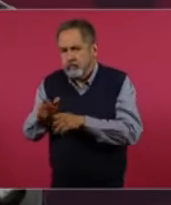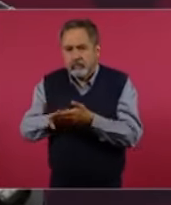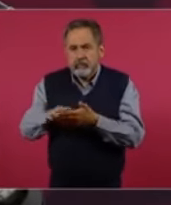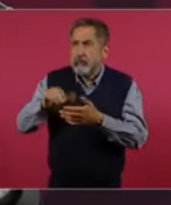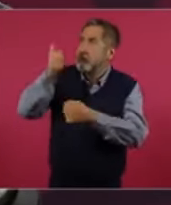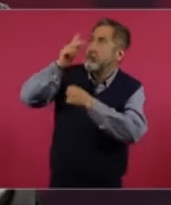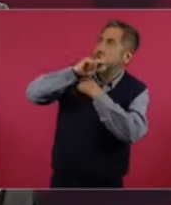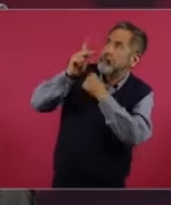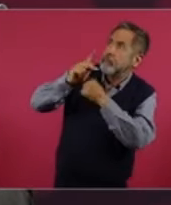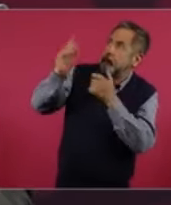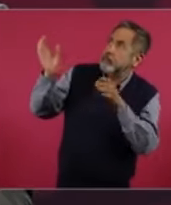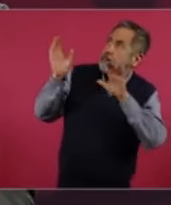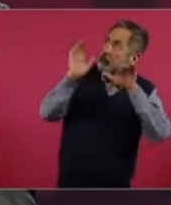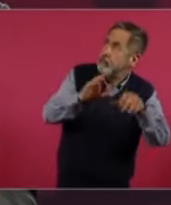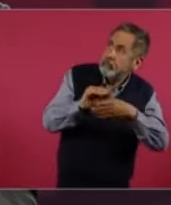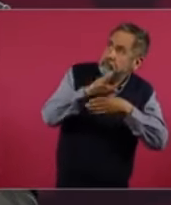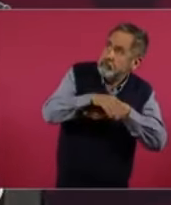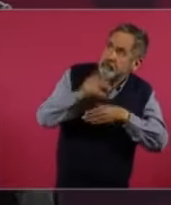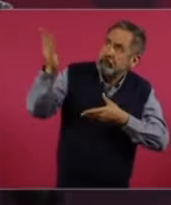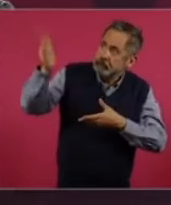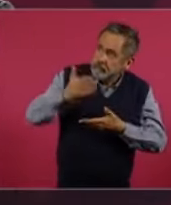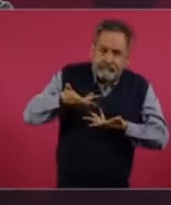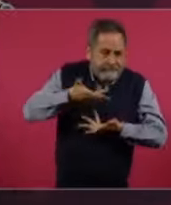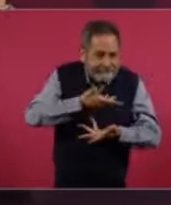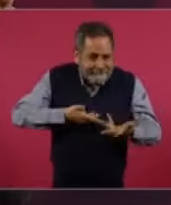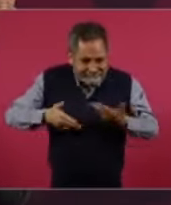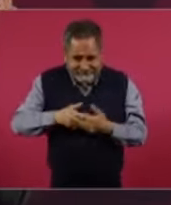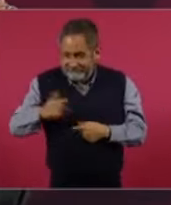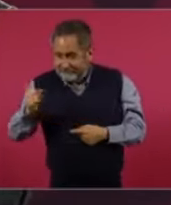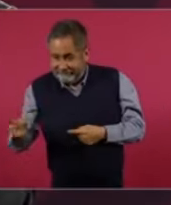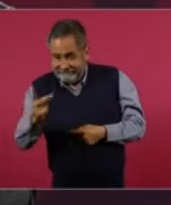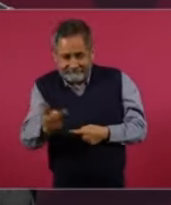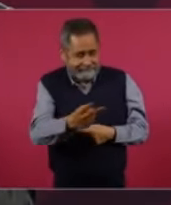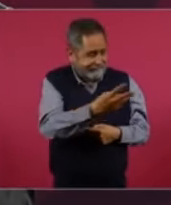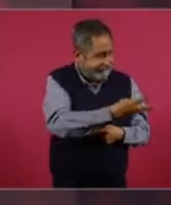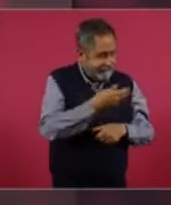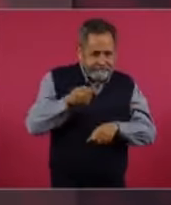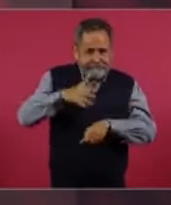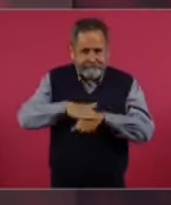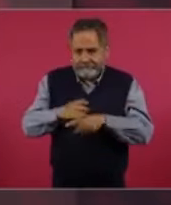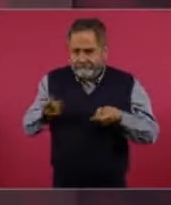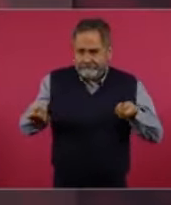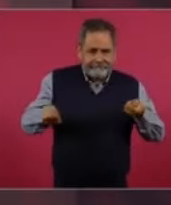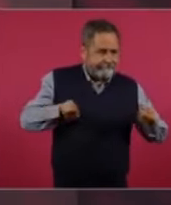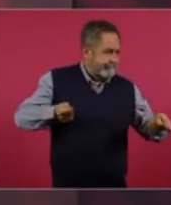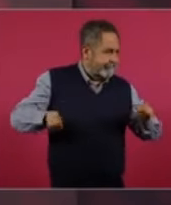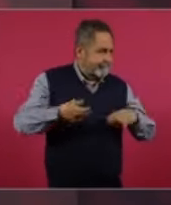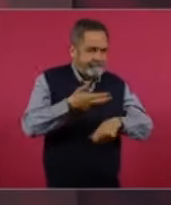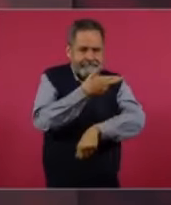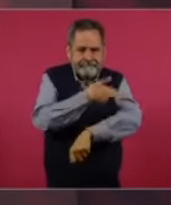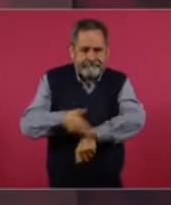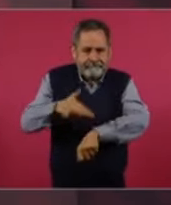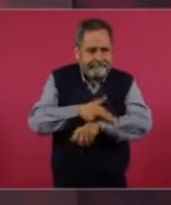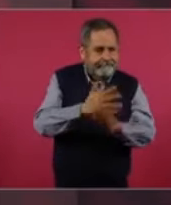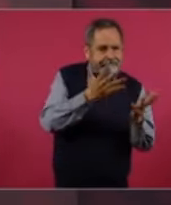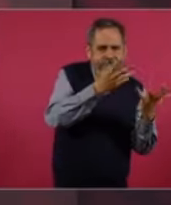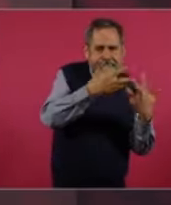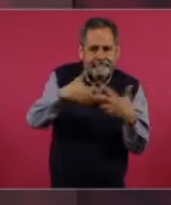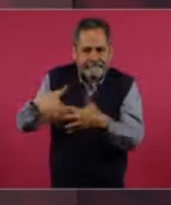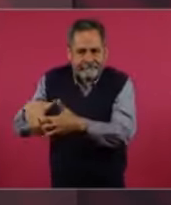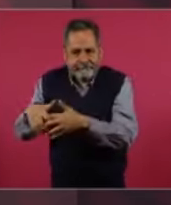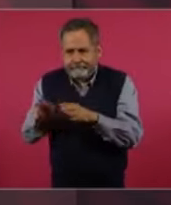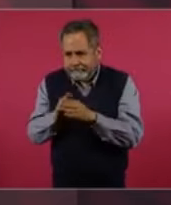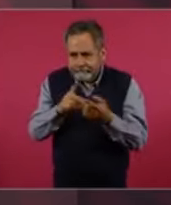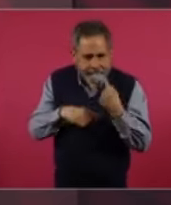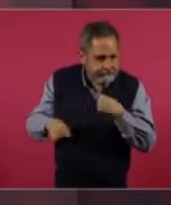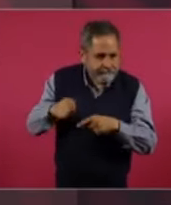extranjera, cómo se articulan, porque son